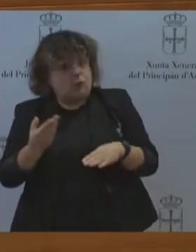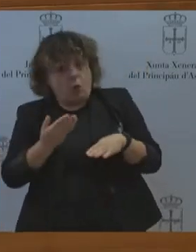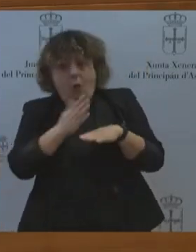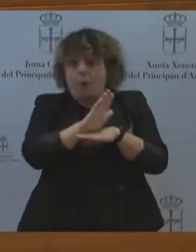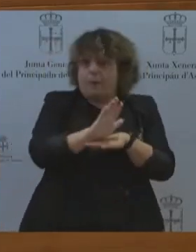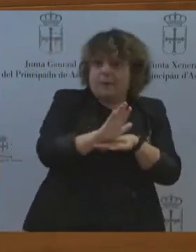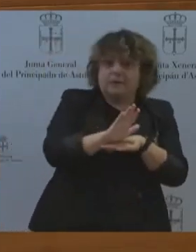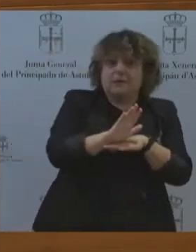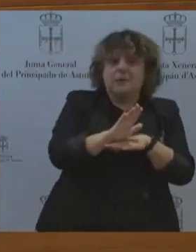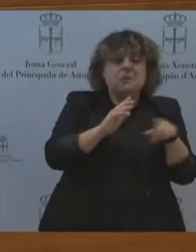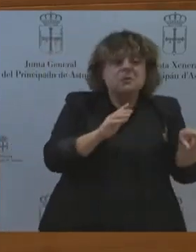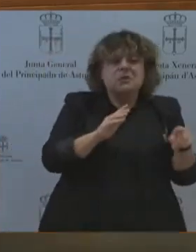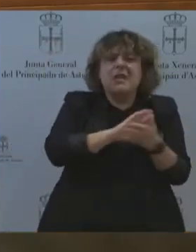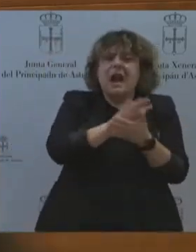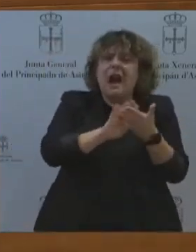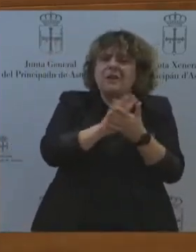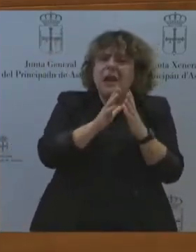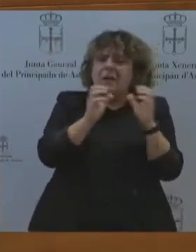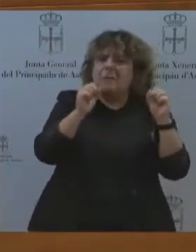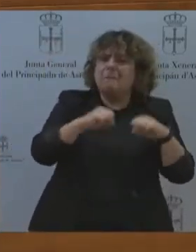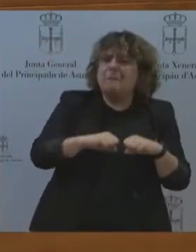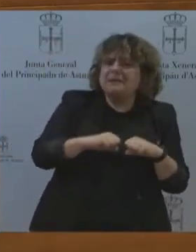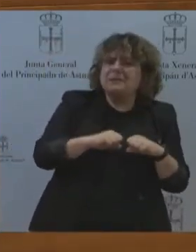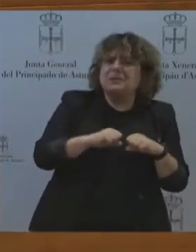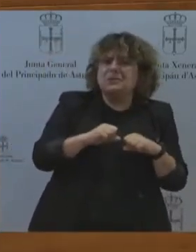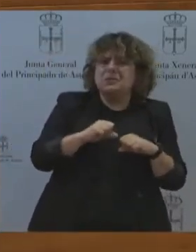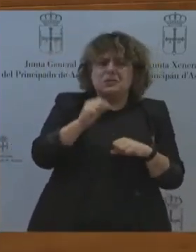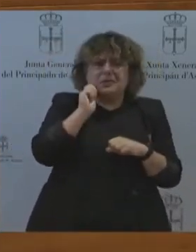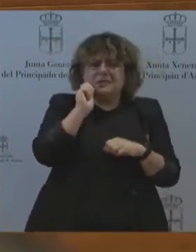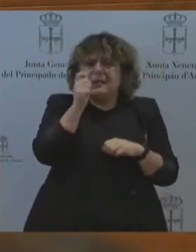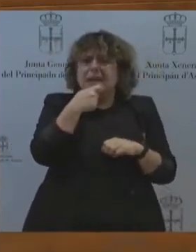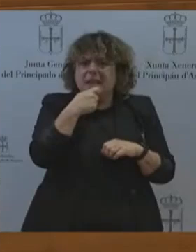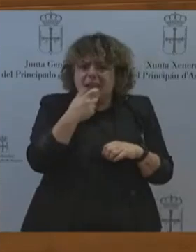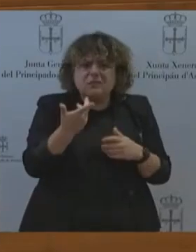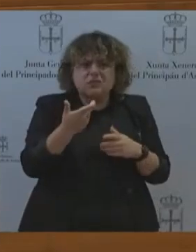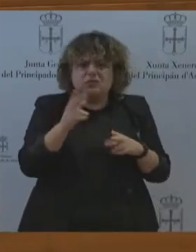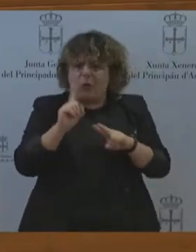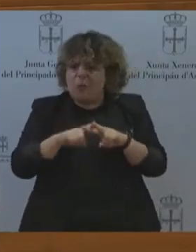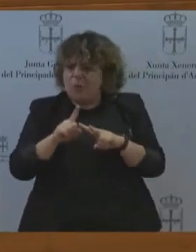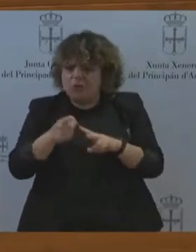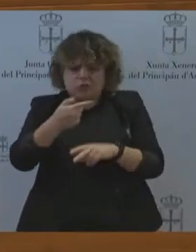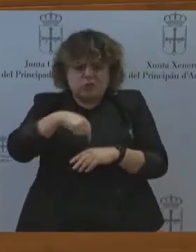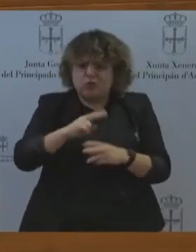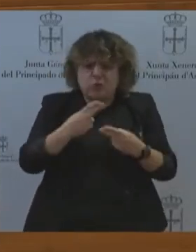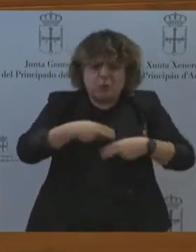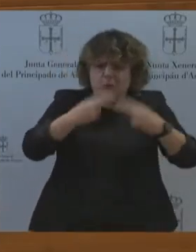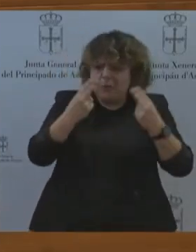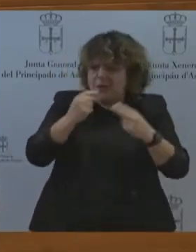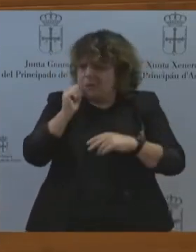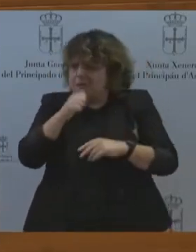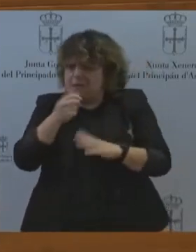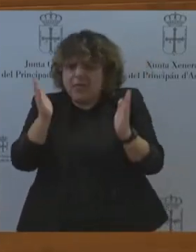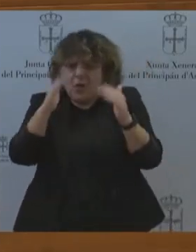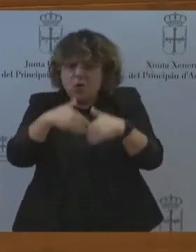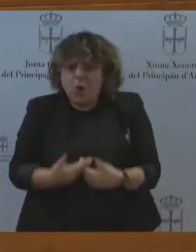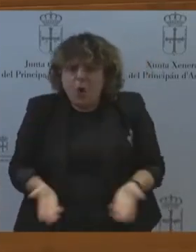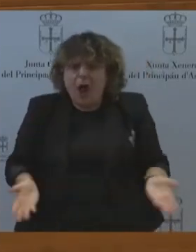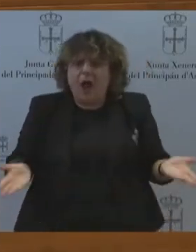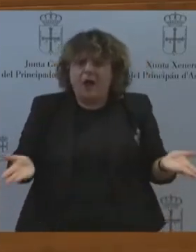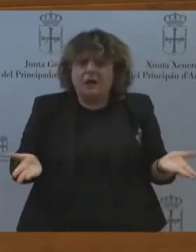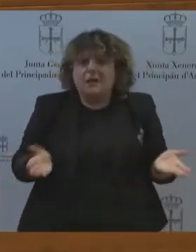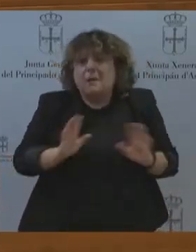PP y Vox, mire, nosotros no tenemos pactos, ni públicos ni privados, no tenemos pactos con Vox. Pero parece que el que tiene un pacto secreto con usted, no me interrumpa, por favor,